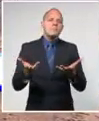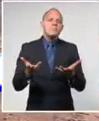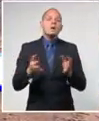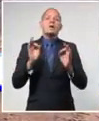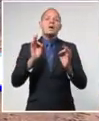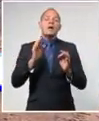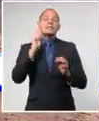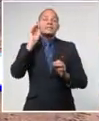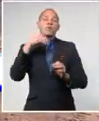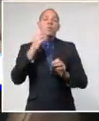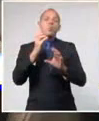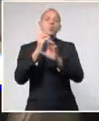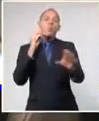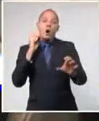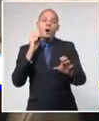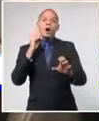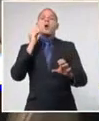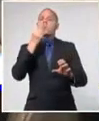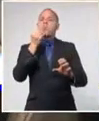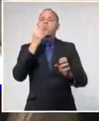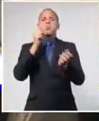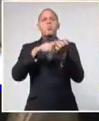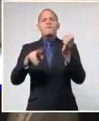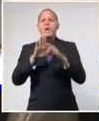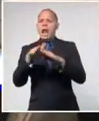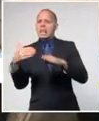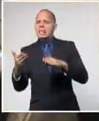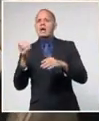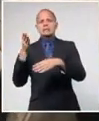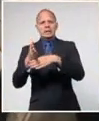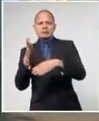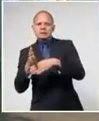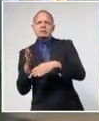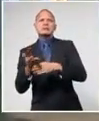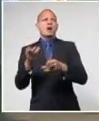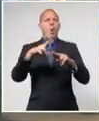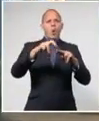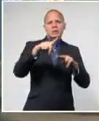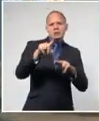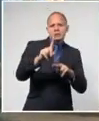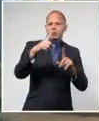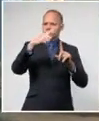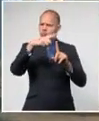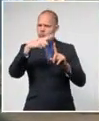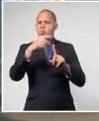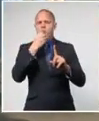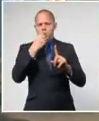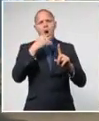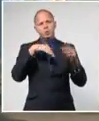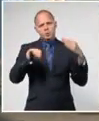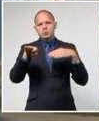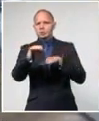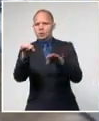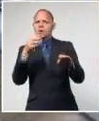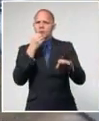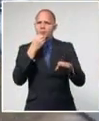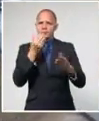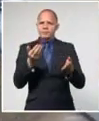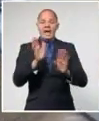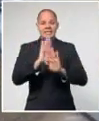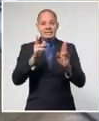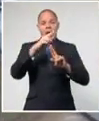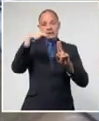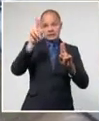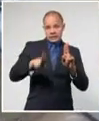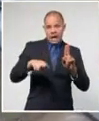una de las medidas asociadas a la actual fase más esperadas por la población. También en la ocasión abrieron cines y teatros, así como se